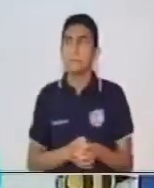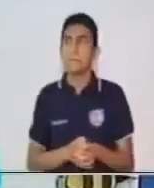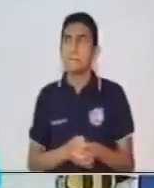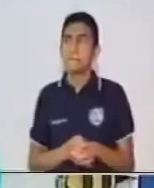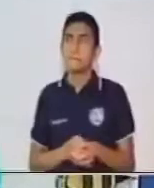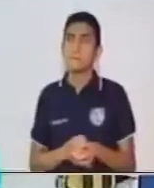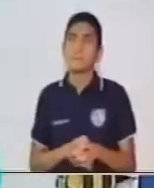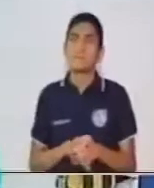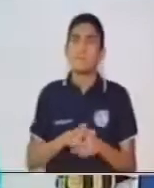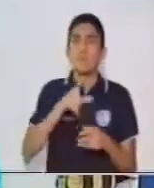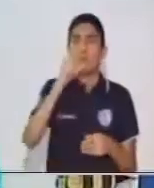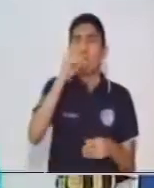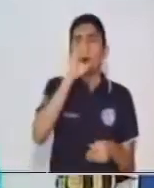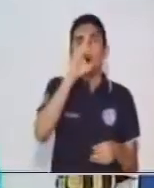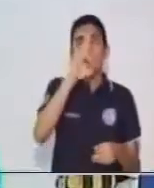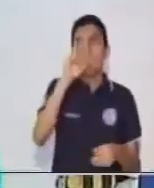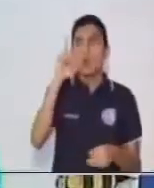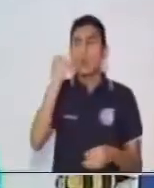coordinada.